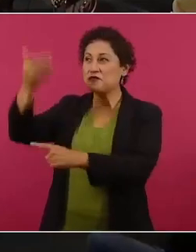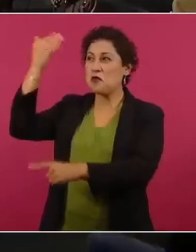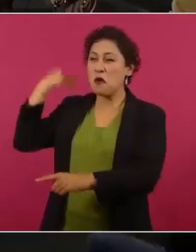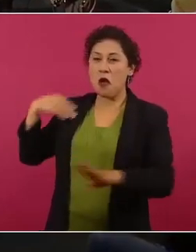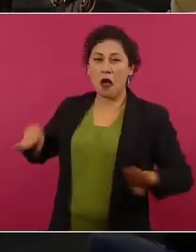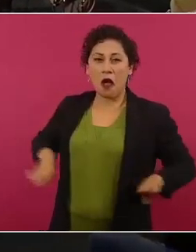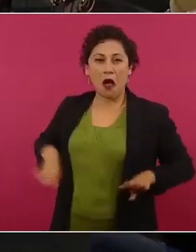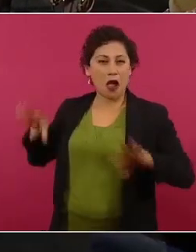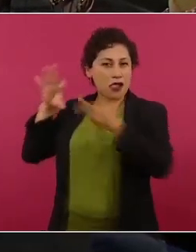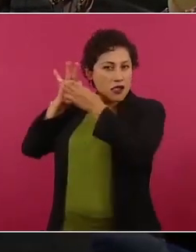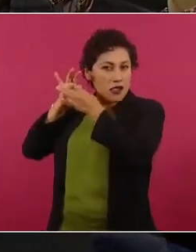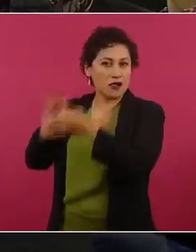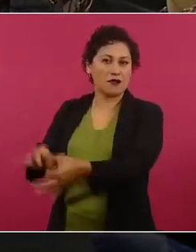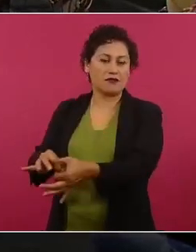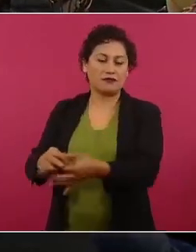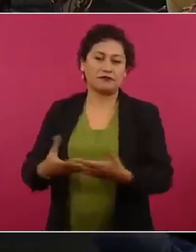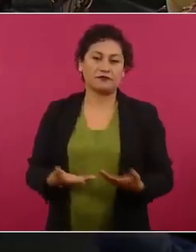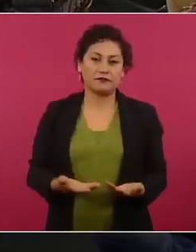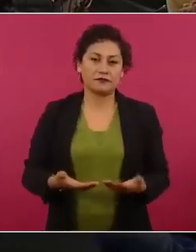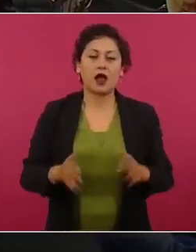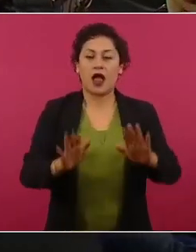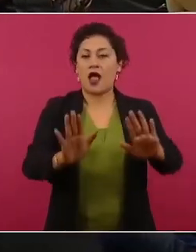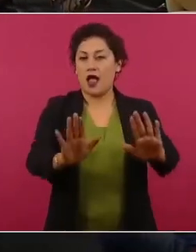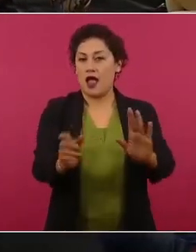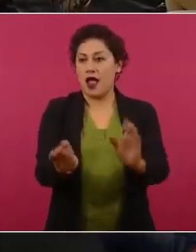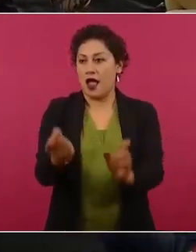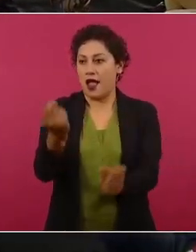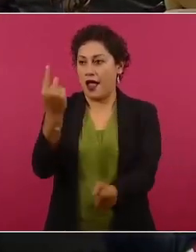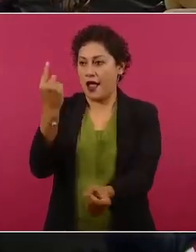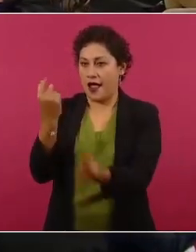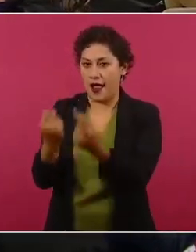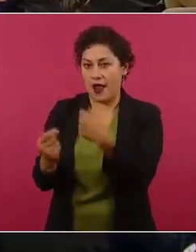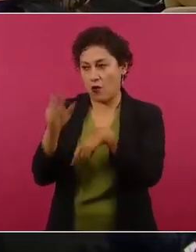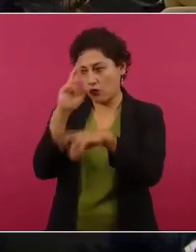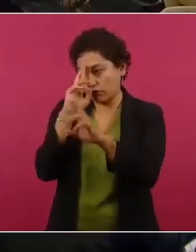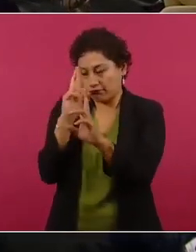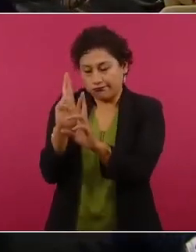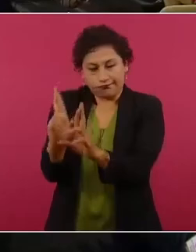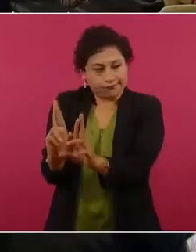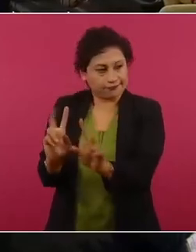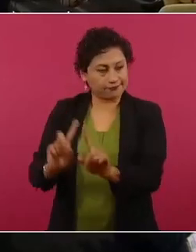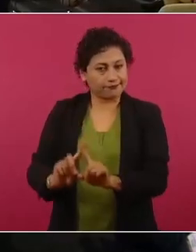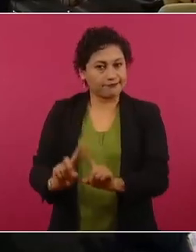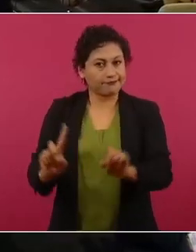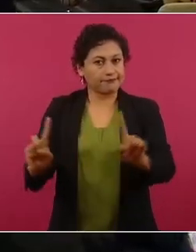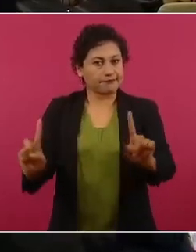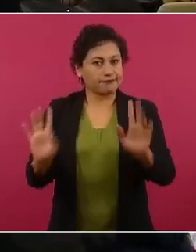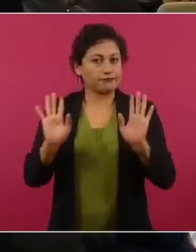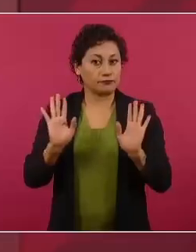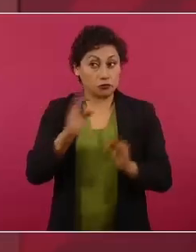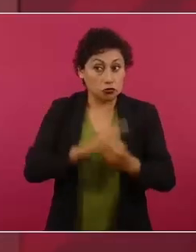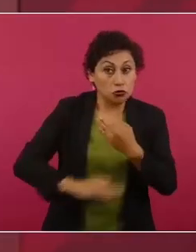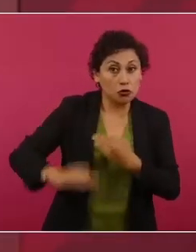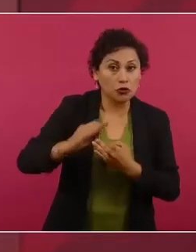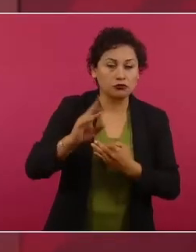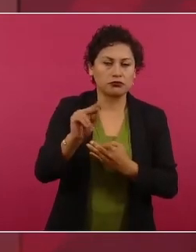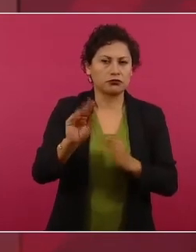Hay honrosas excepciones también, no quiero generalizar, pero todo eso lo sabemos,